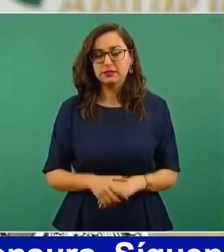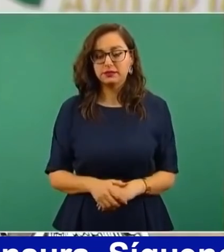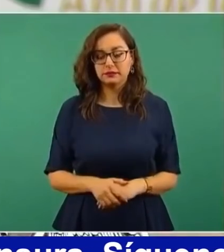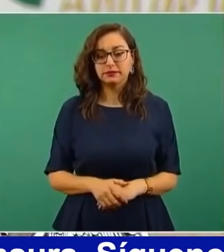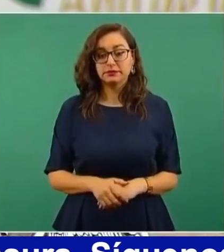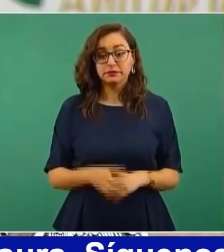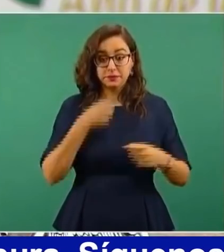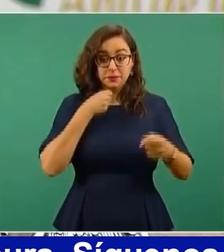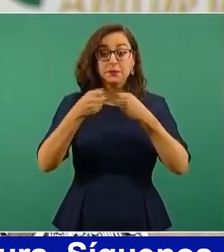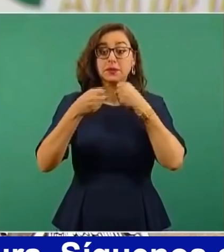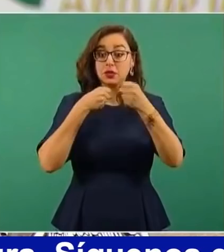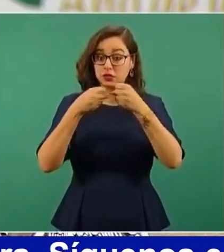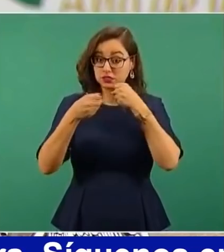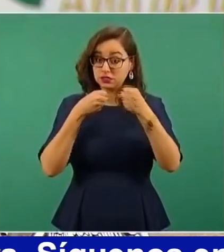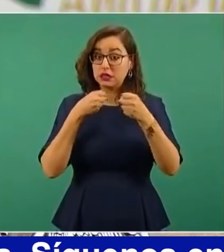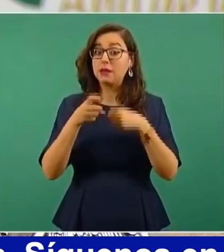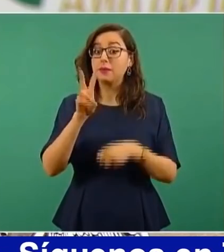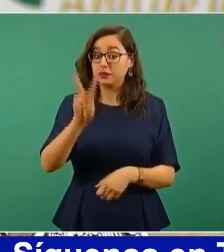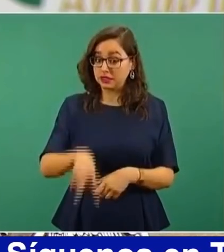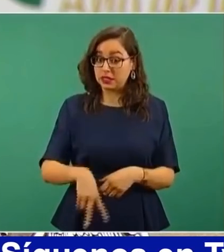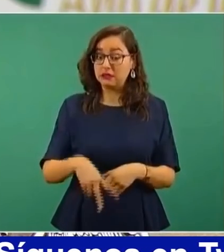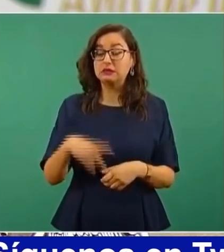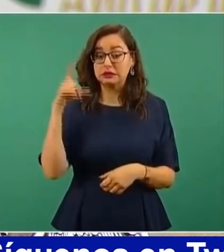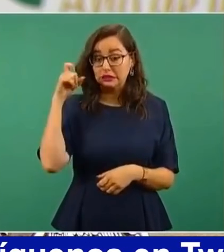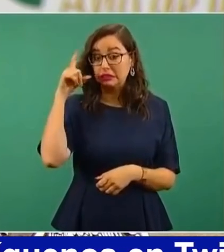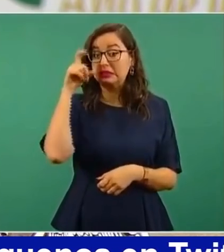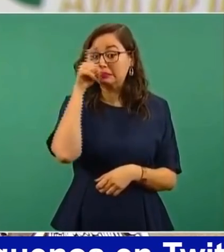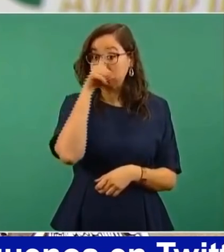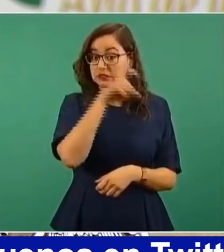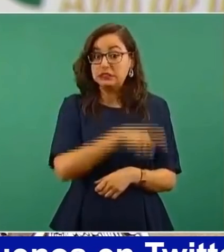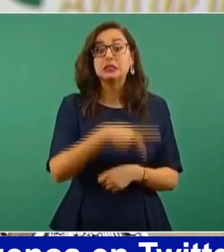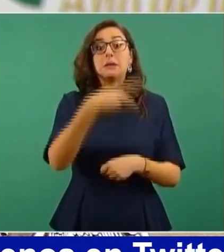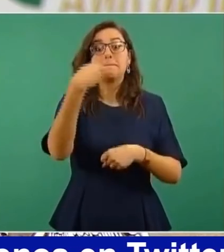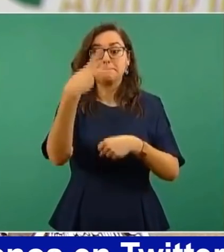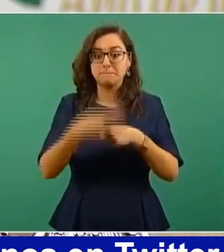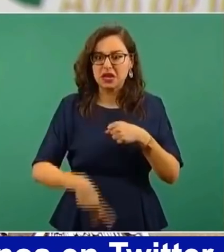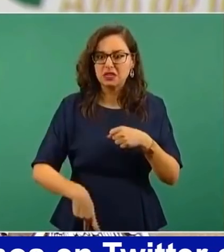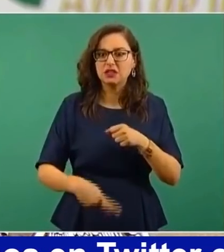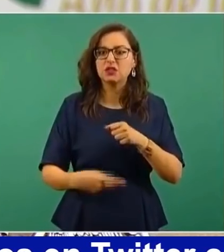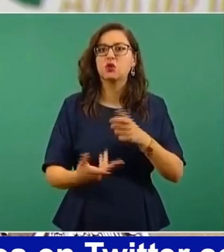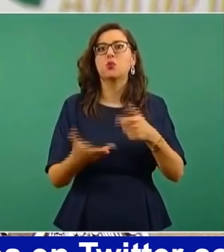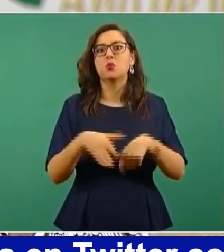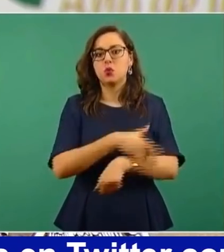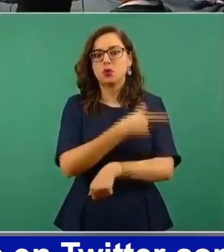periodista corre riesgos, es el que enfrenta